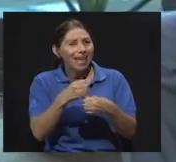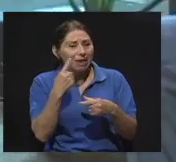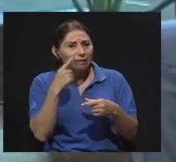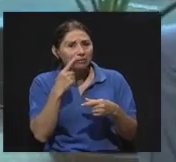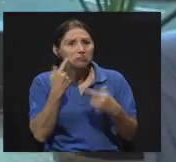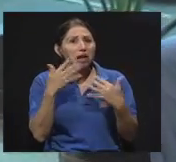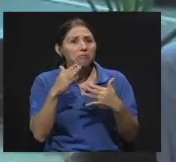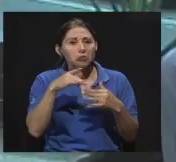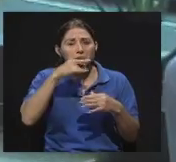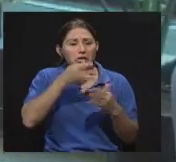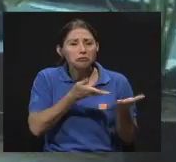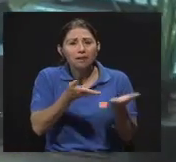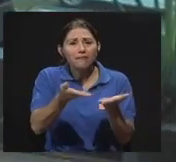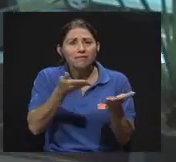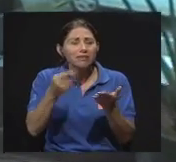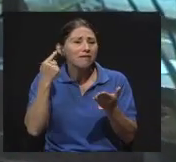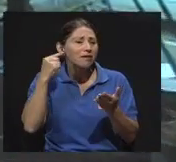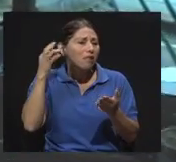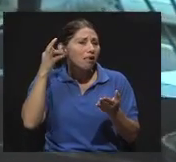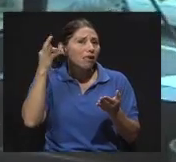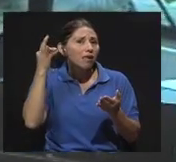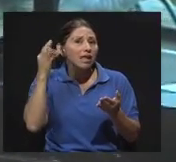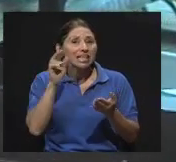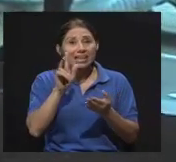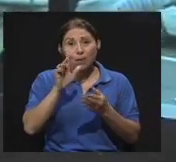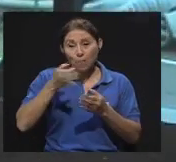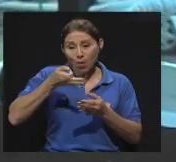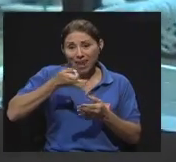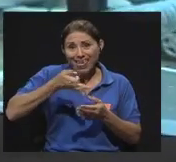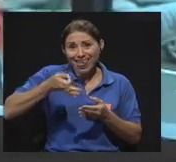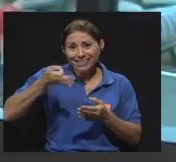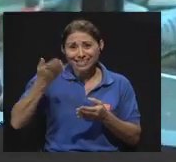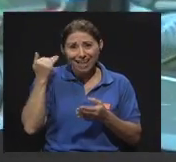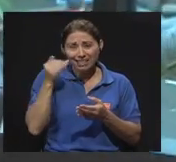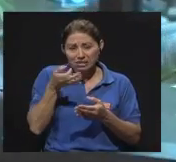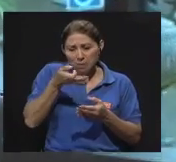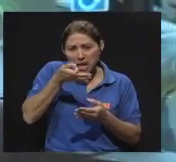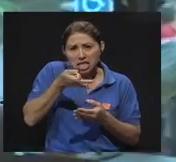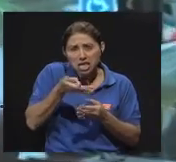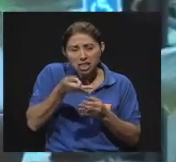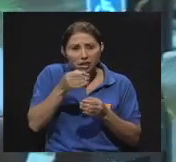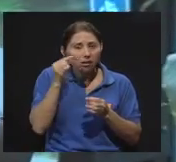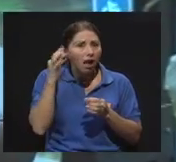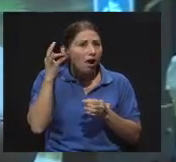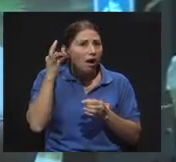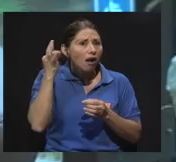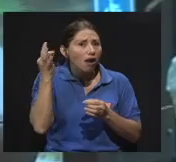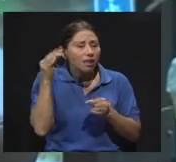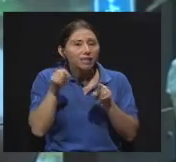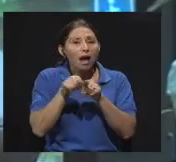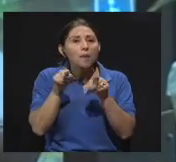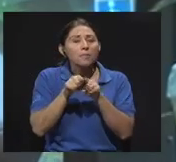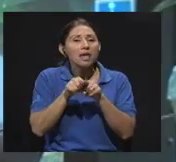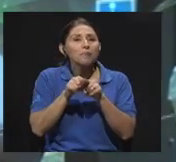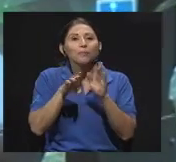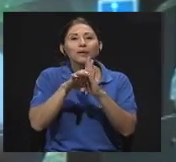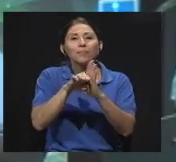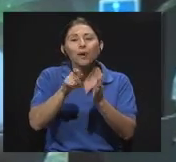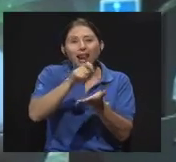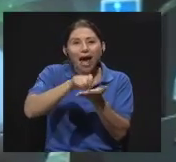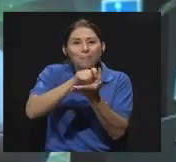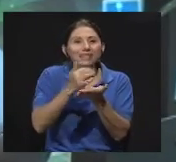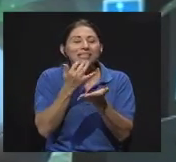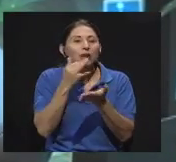los niños se metían ahí, y encontramos desde las famosas monedas de cinco centavos que había antes, que eran muy pequeñitas, hasta puntas de lápices de colores,